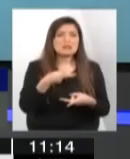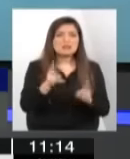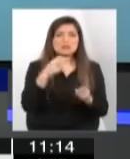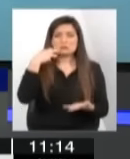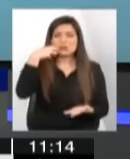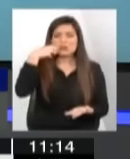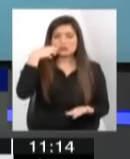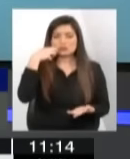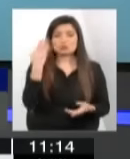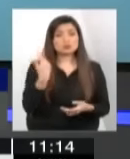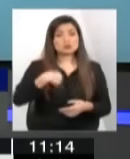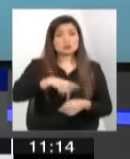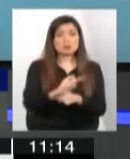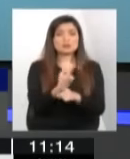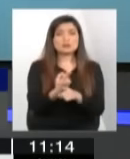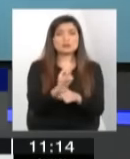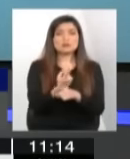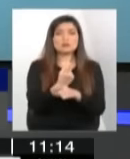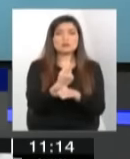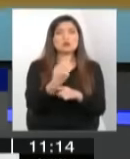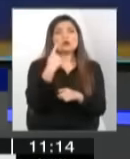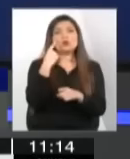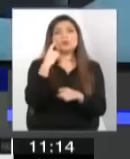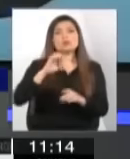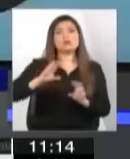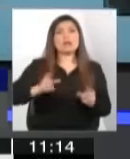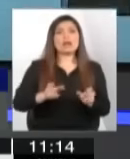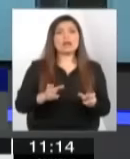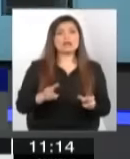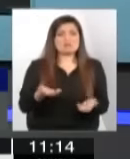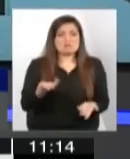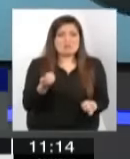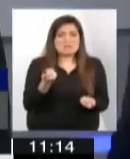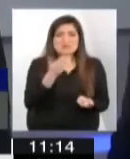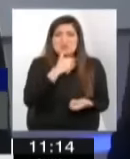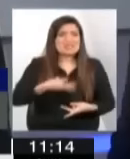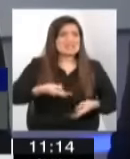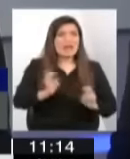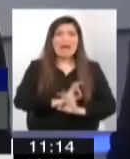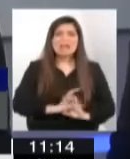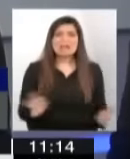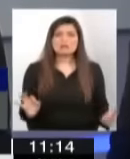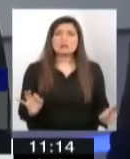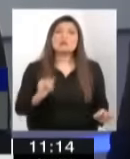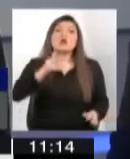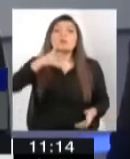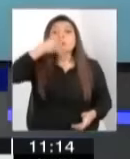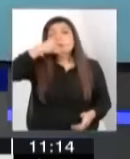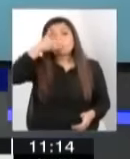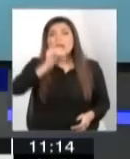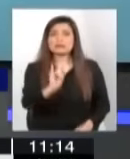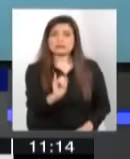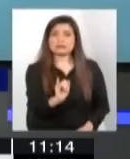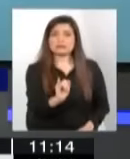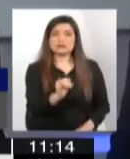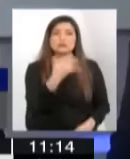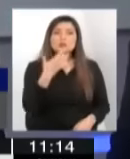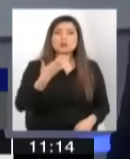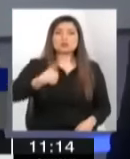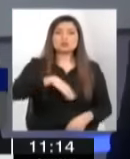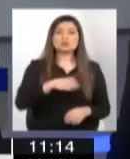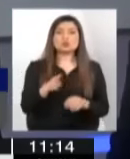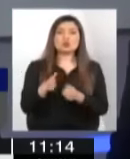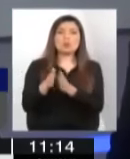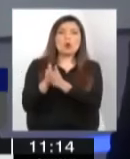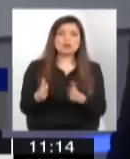radio, y la verdad que no tienen derecho a nada. Pero en el discurso sí. Porque nosotros hemos vivido una etapa